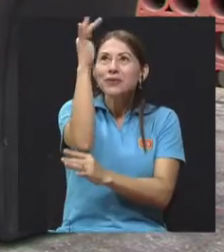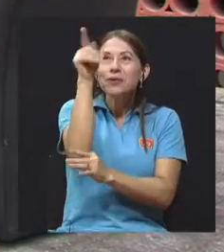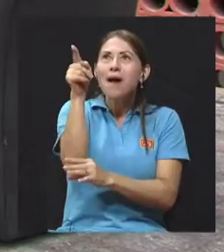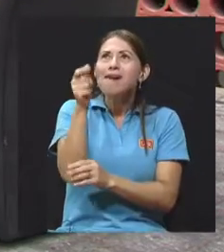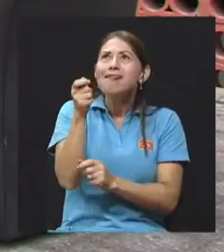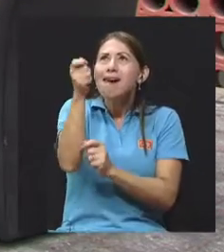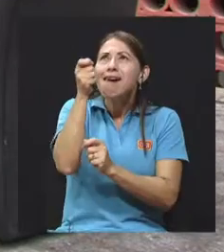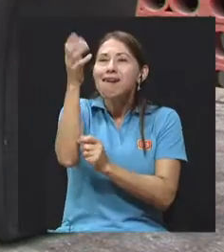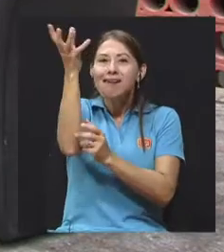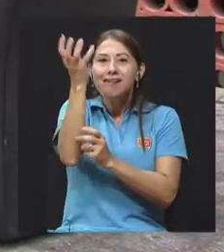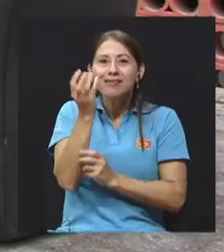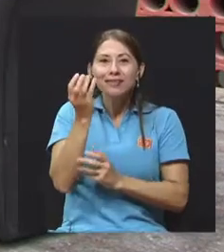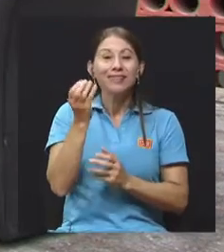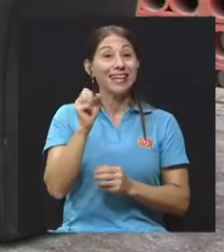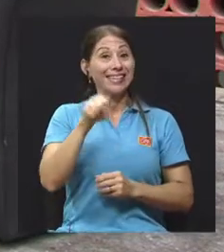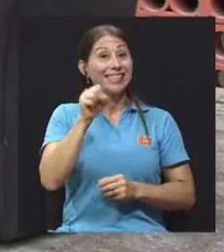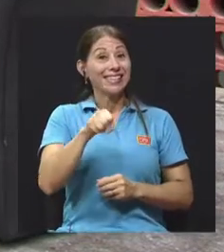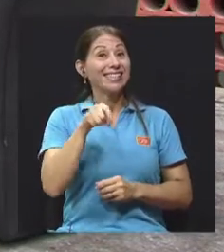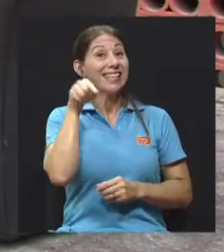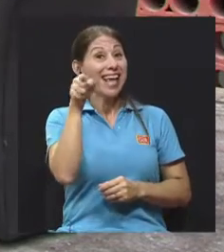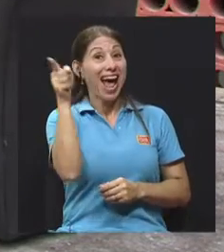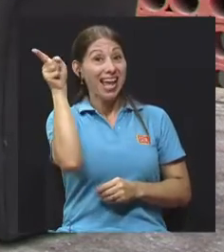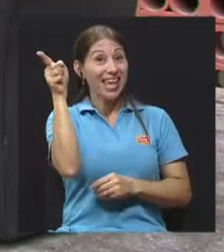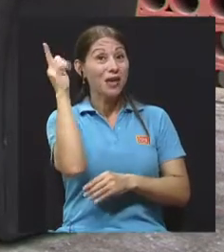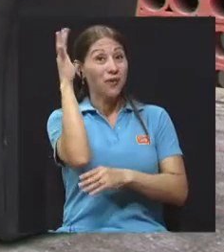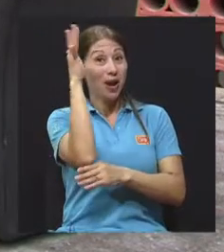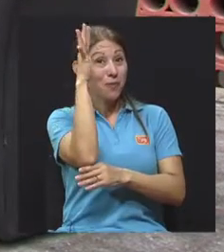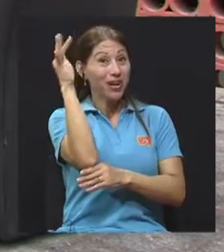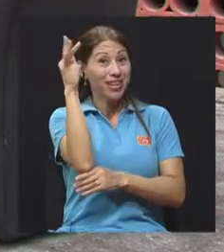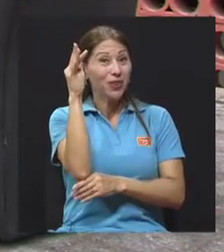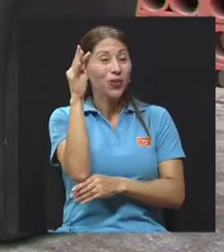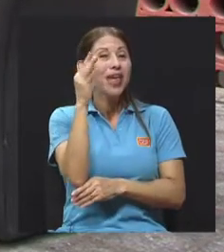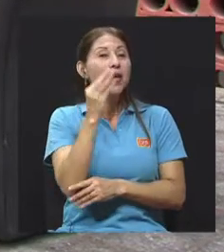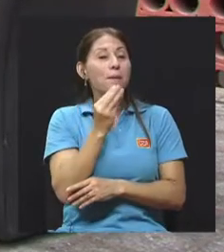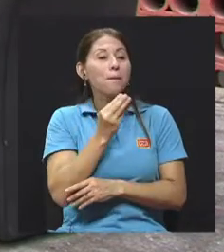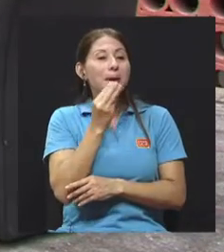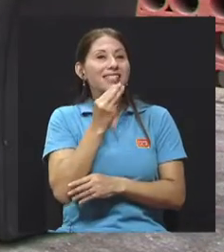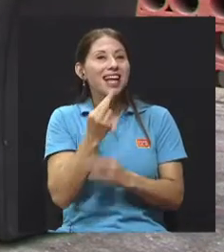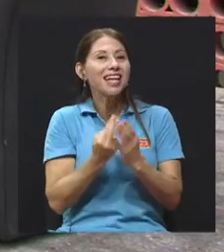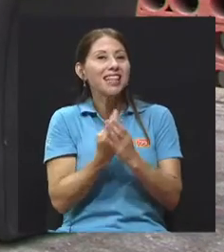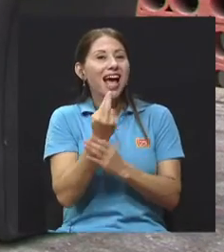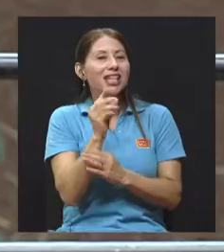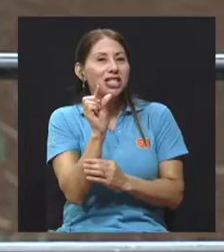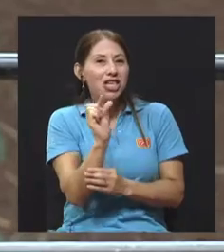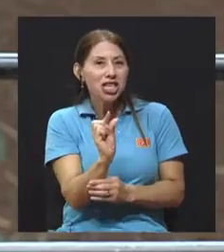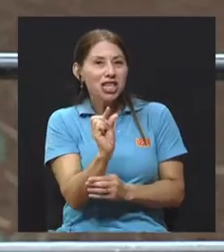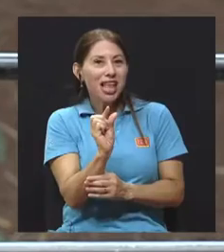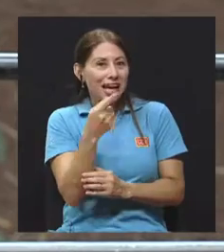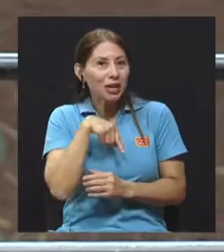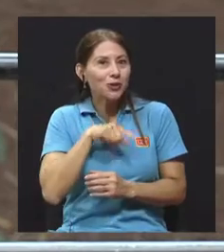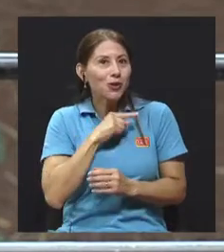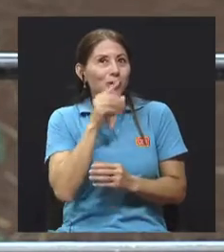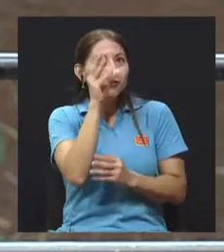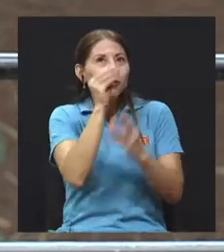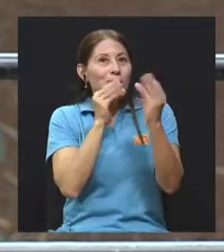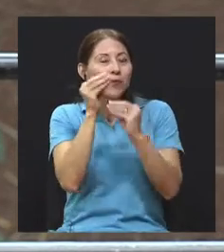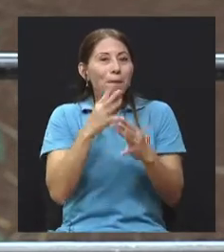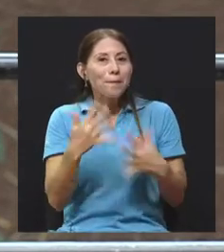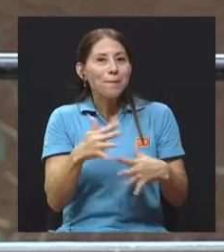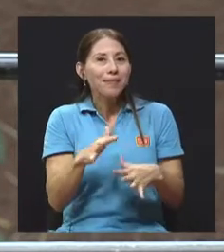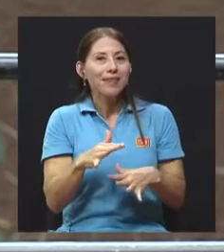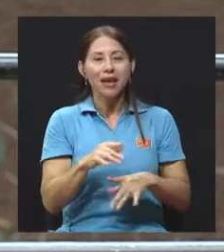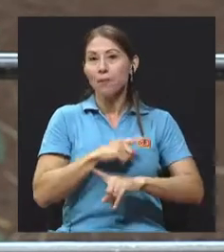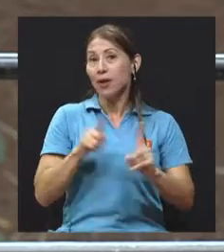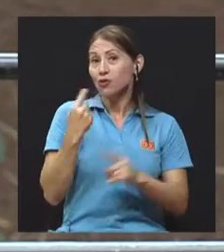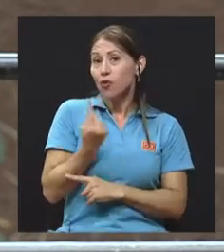manzanitas de estas chiquititas que lo hacíamos asaltado, pero... Sí, pero solo hay uno. Solo hay uno. decía,